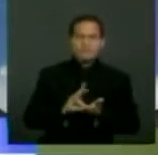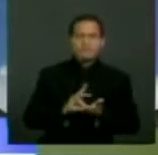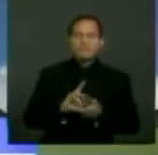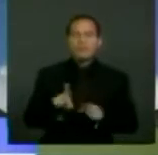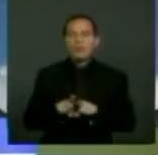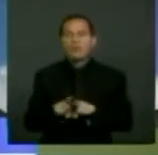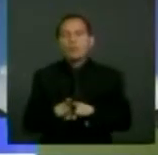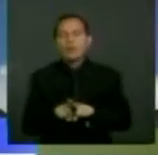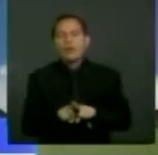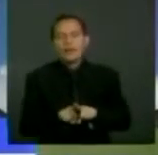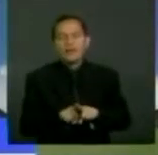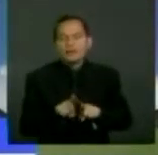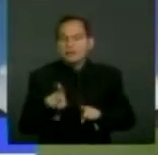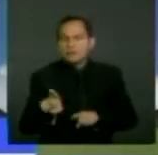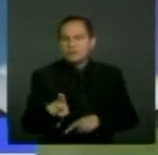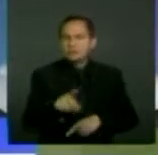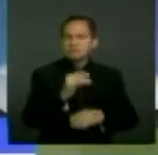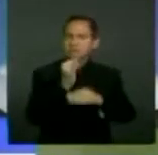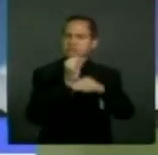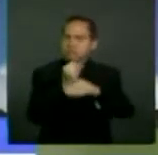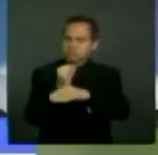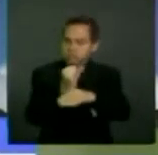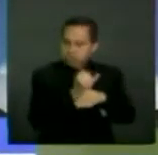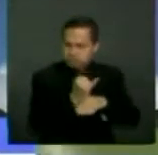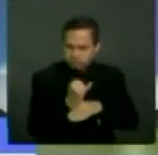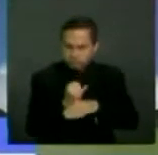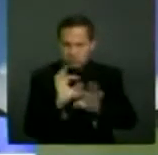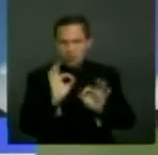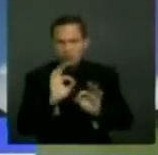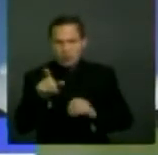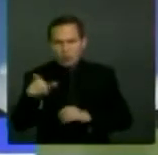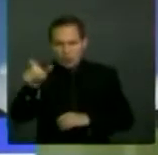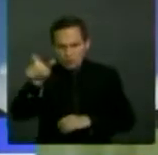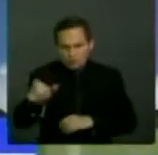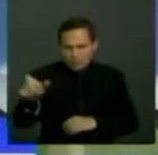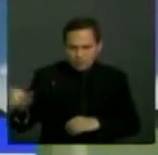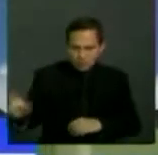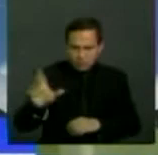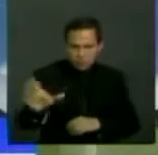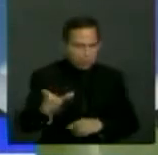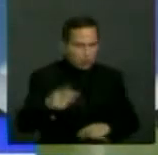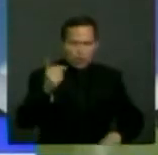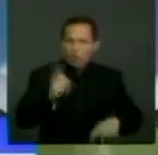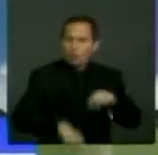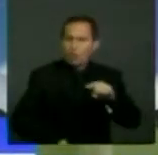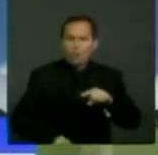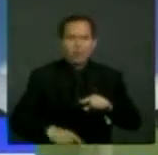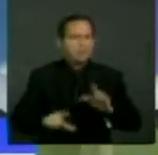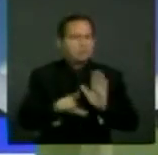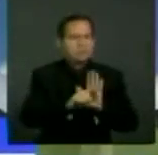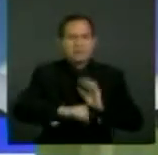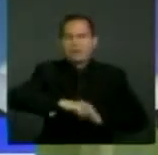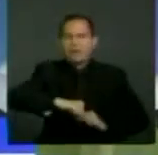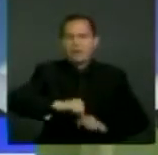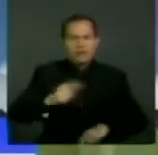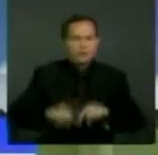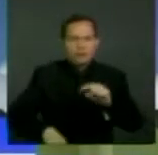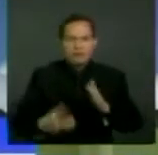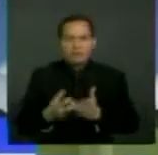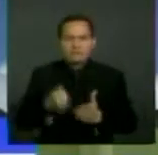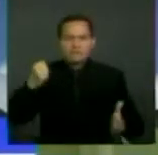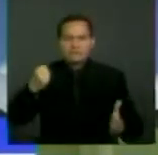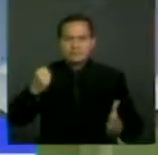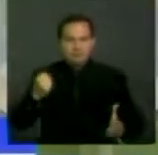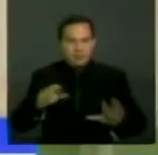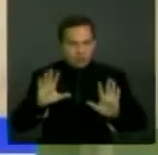institucionalización o sustracción de la capacidad jurídica de las personas. Finalmente, una tercera forma